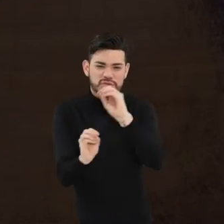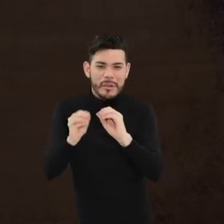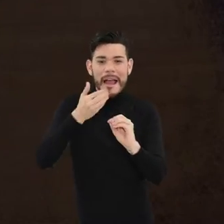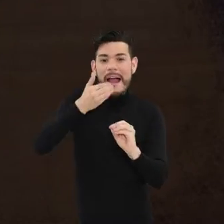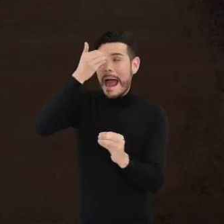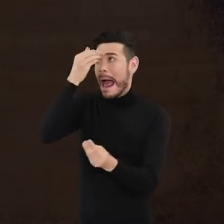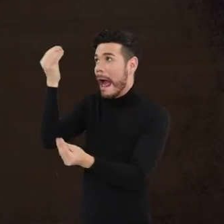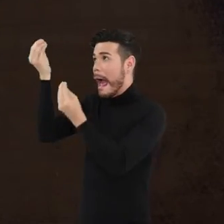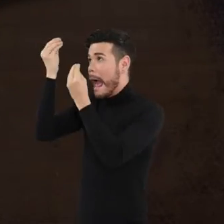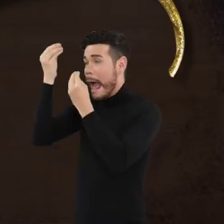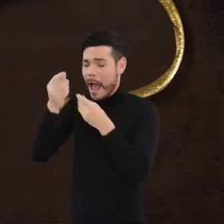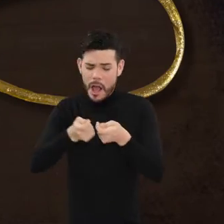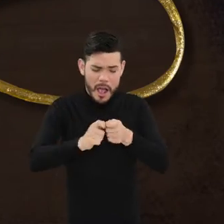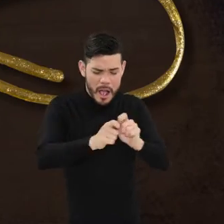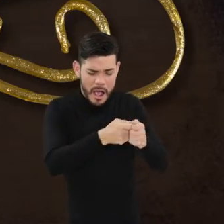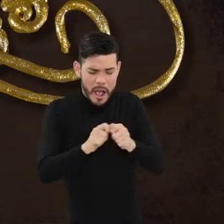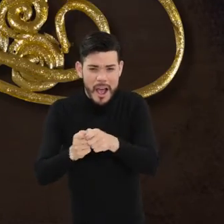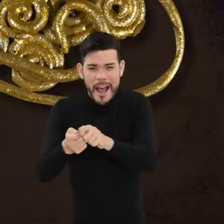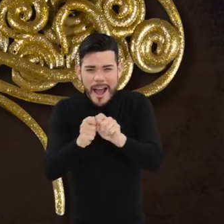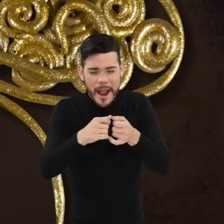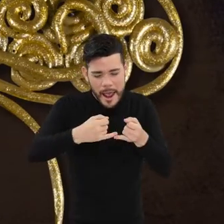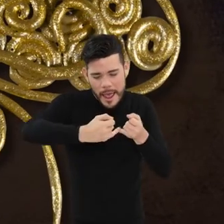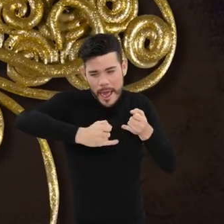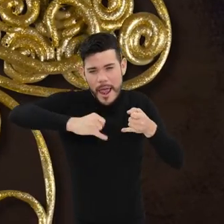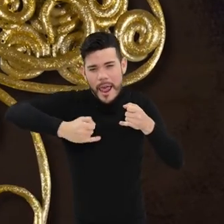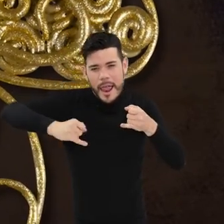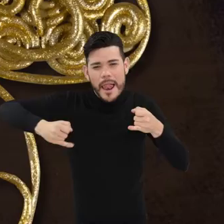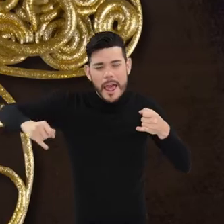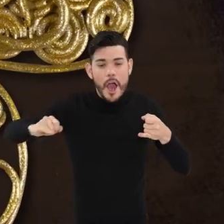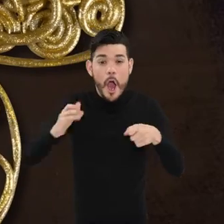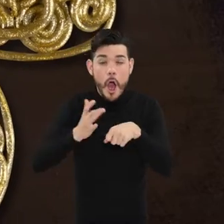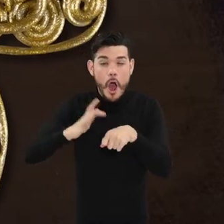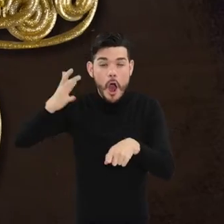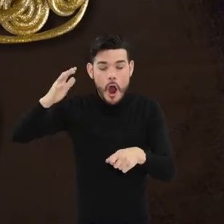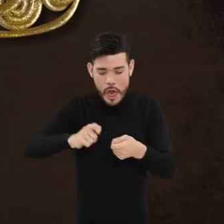consiste en elaborar joyas con finísimos hilos de oro o plata.